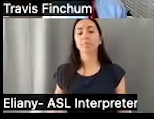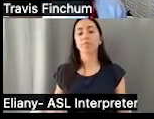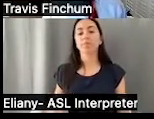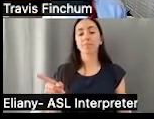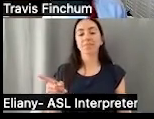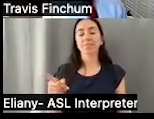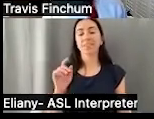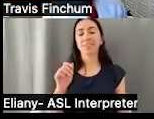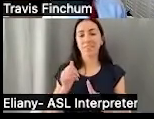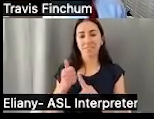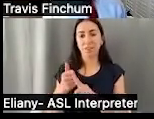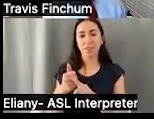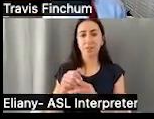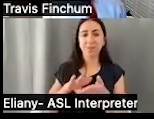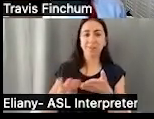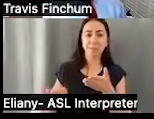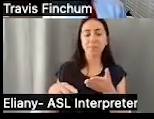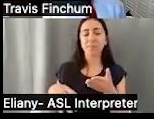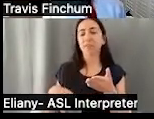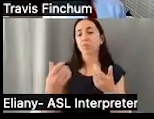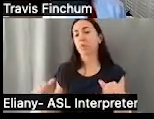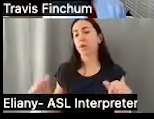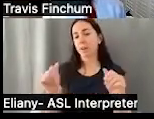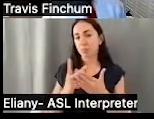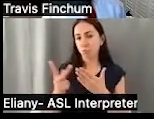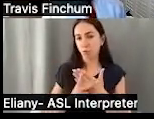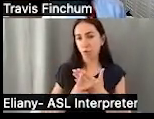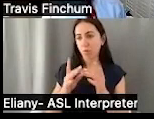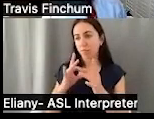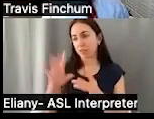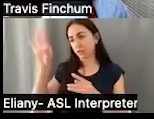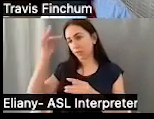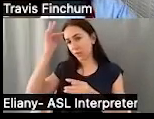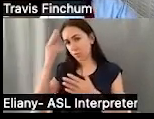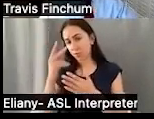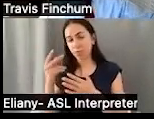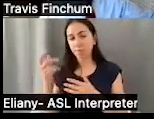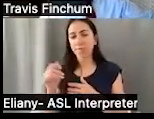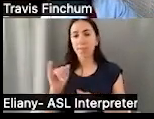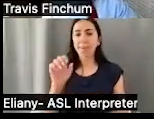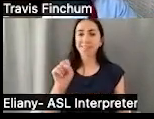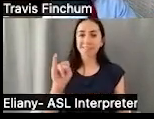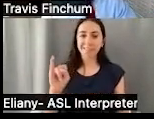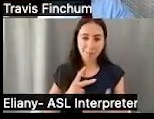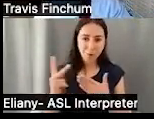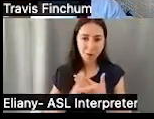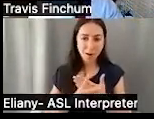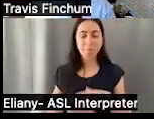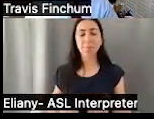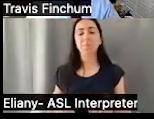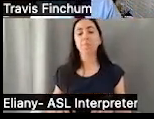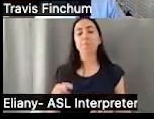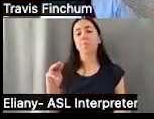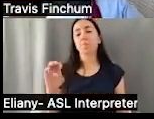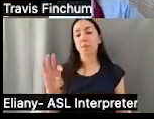como un fideicomiso bueno de necesidades especiales, es exento, como cualquier tipo de programa